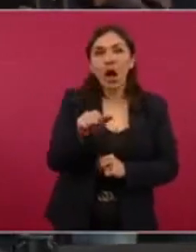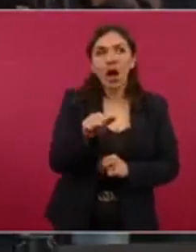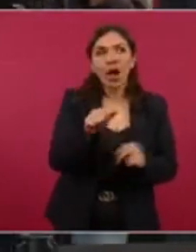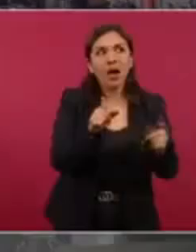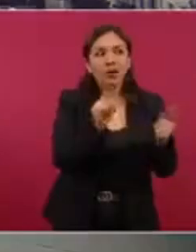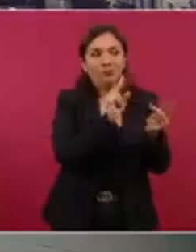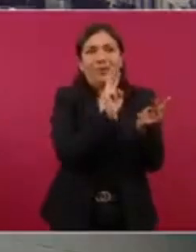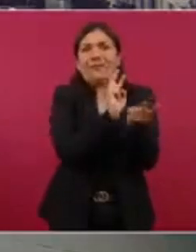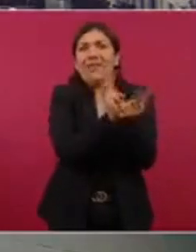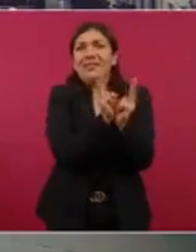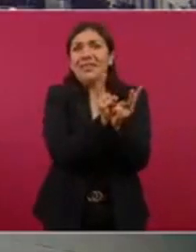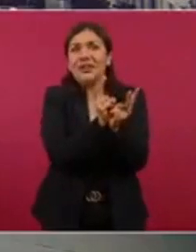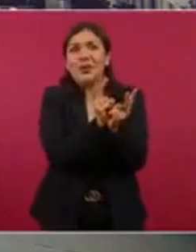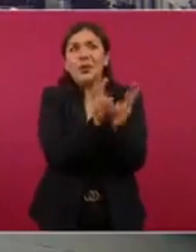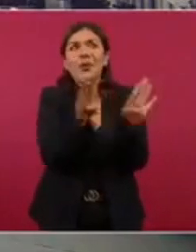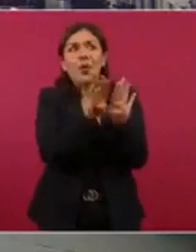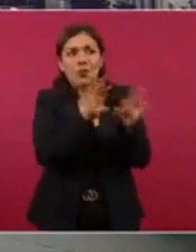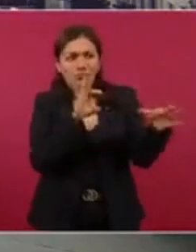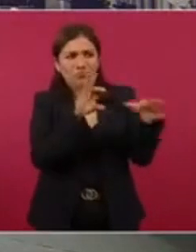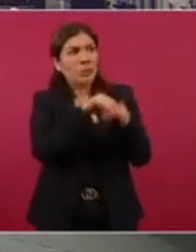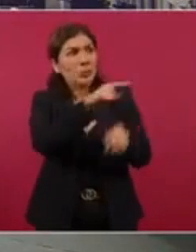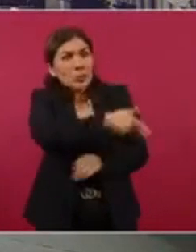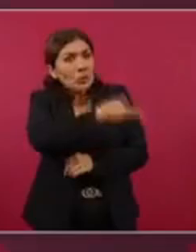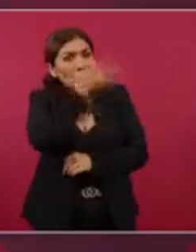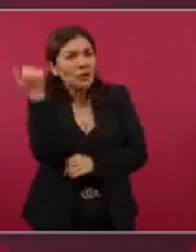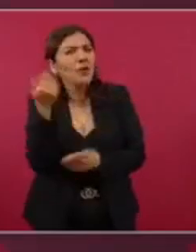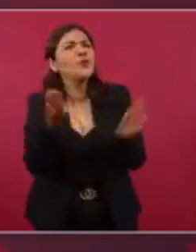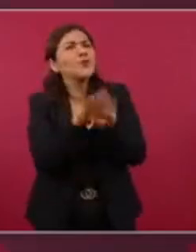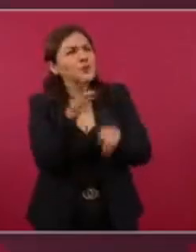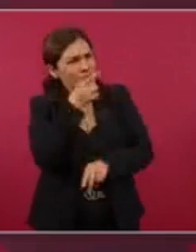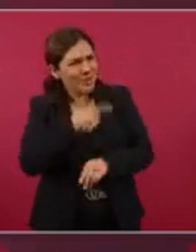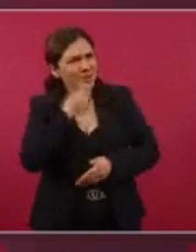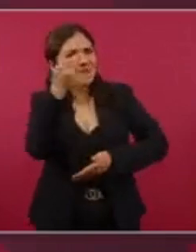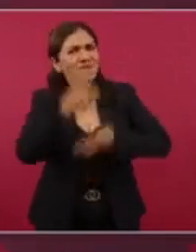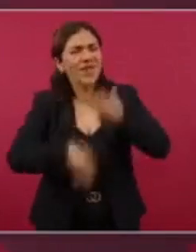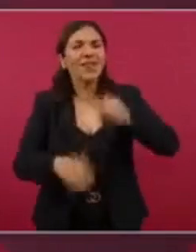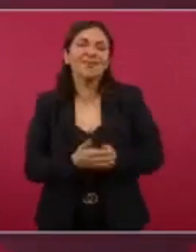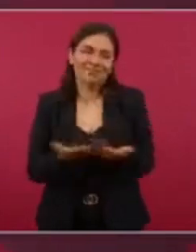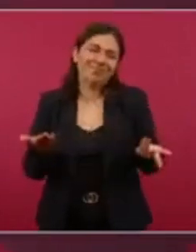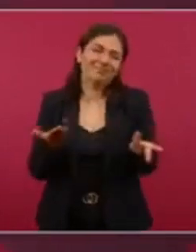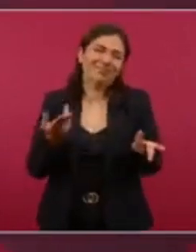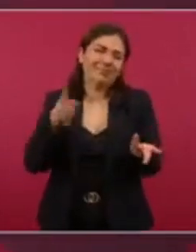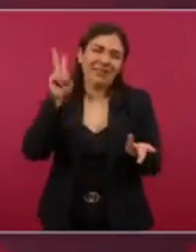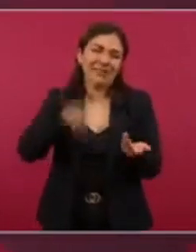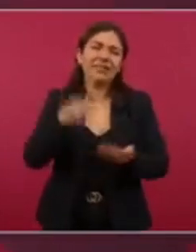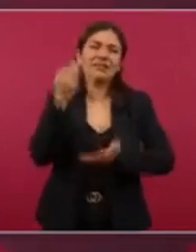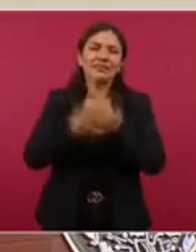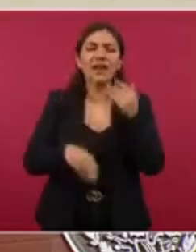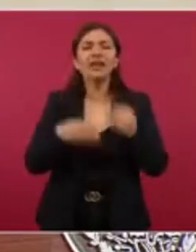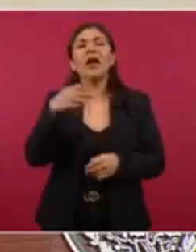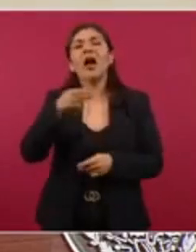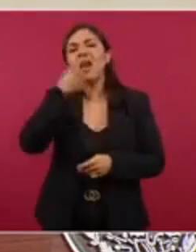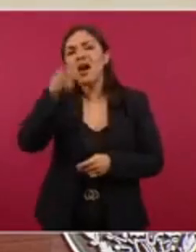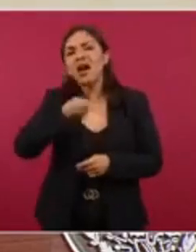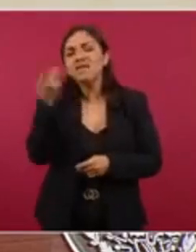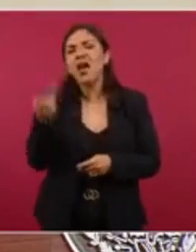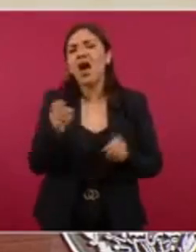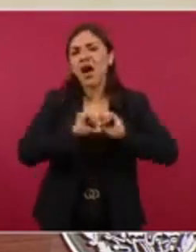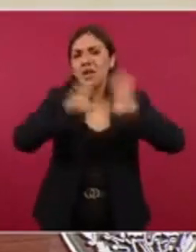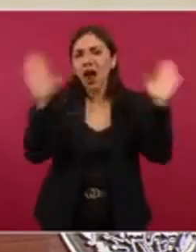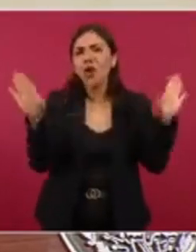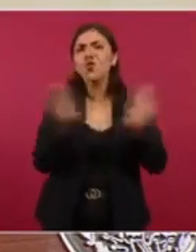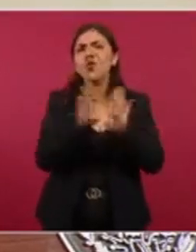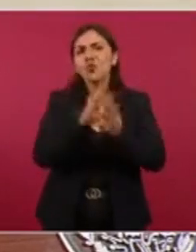Miami. Le decir su vinculación con García Luna, cómo fue que llegaron al